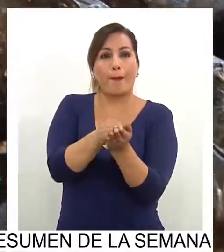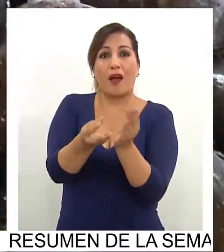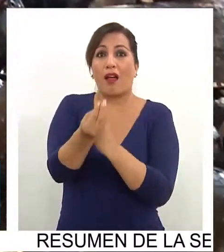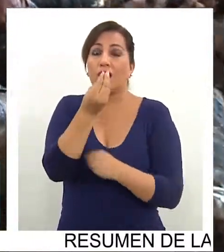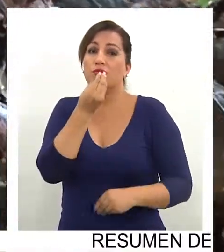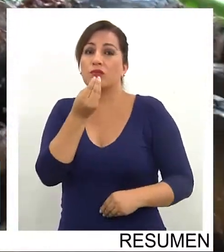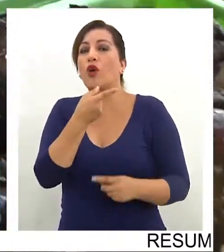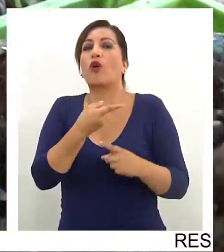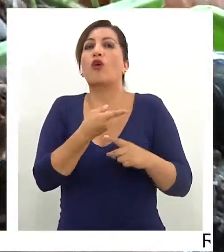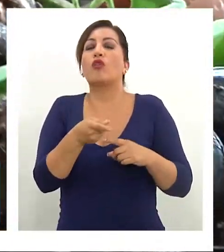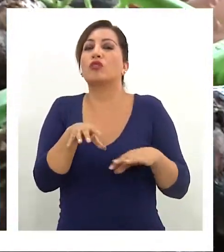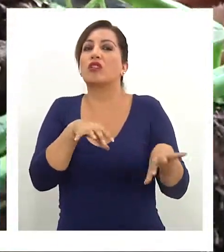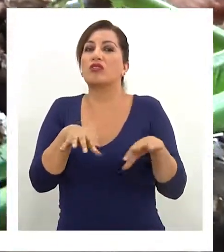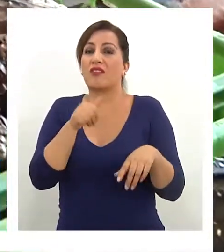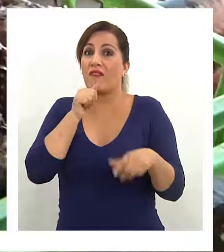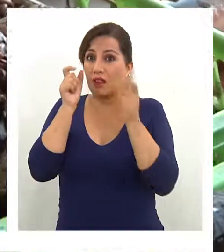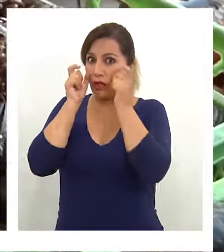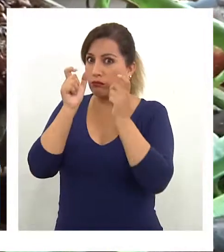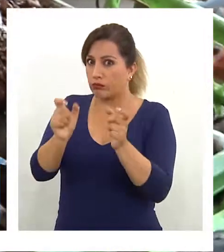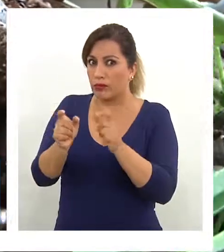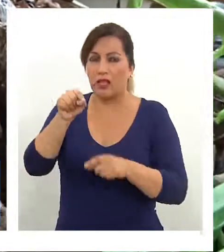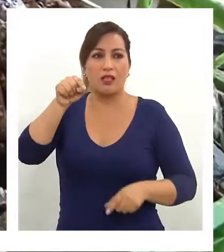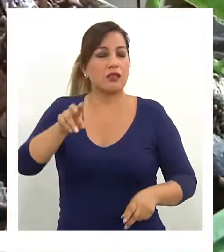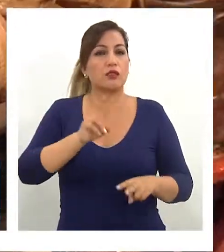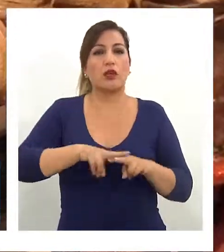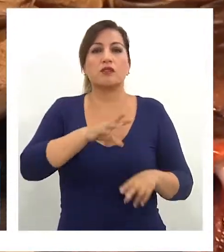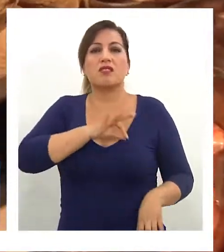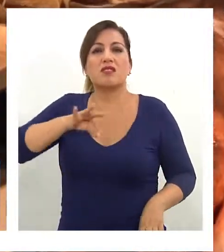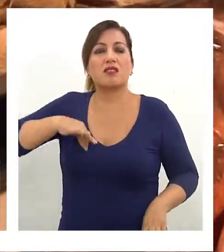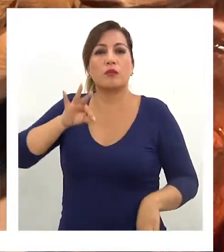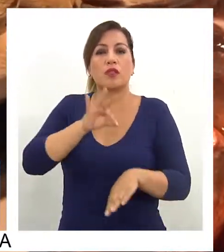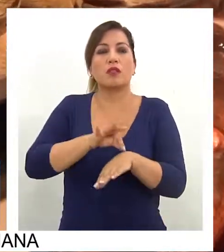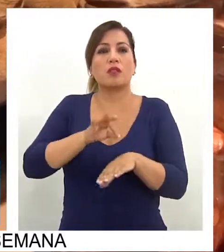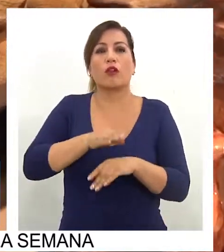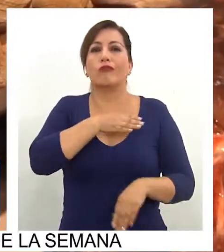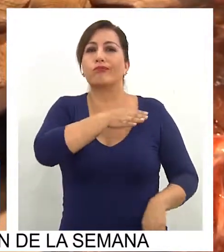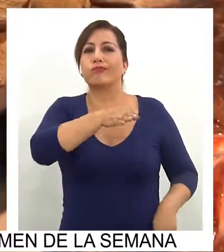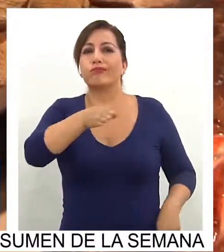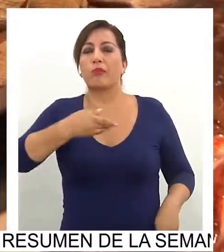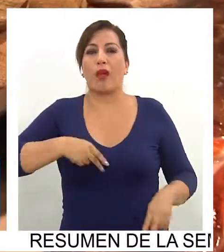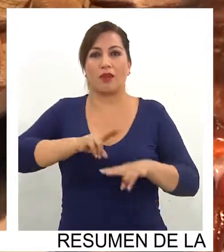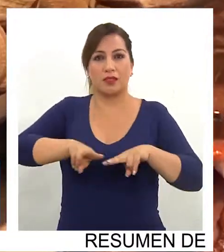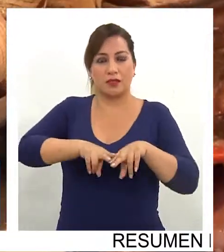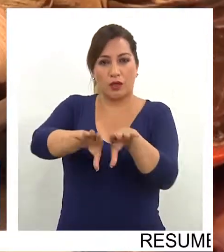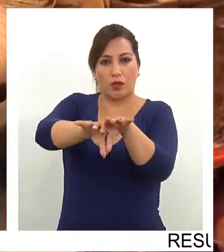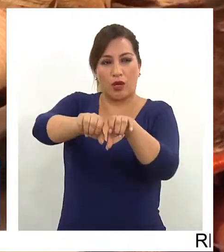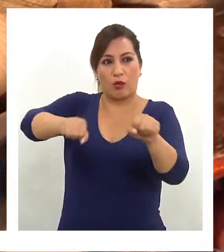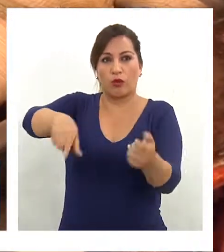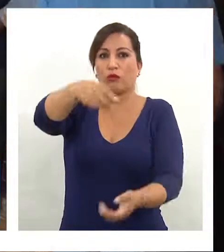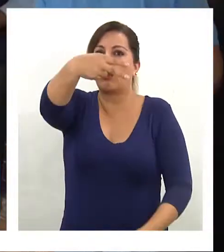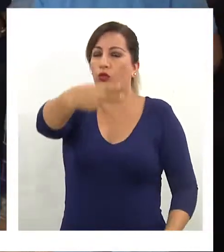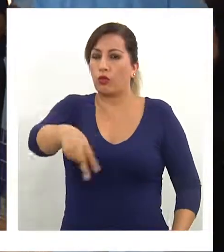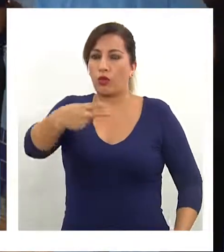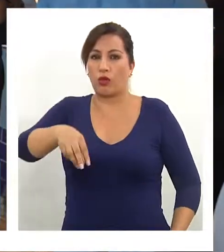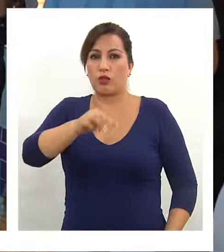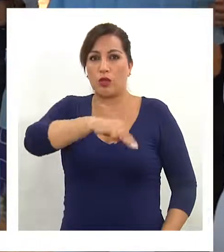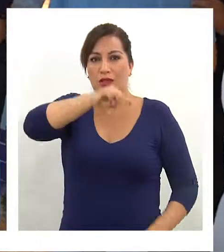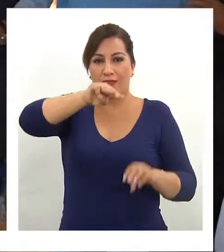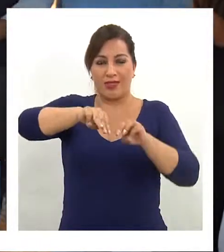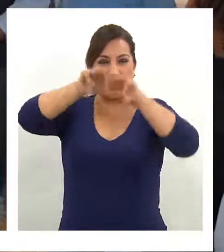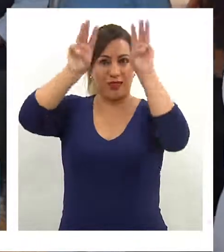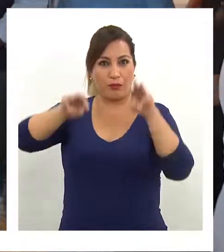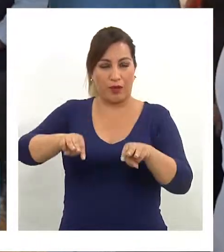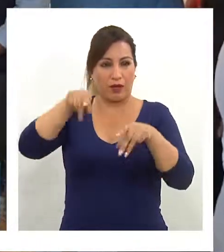mariscos u otros alimentos no fiscalizados, llevó a la Ceremi de Salud a establecer un convenio con los locatarios del Mercado